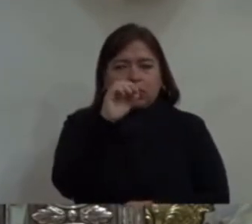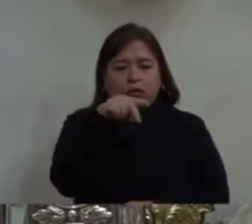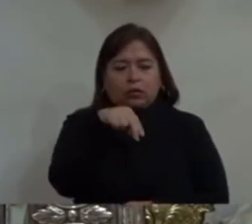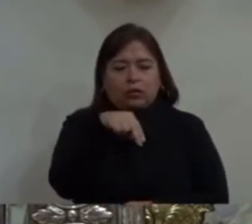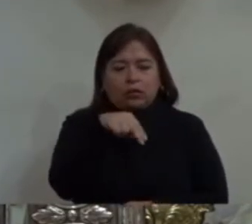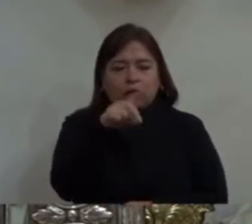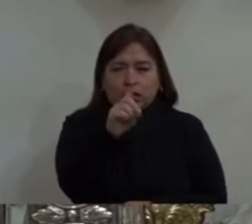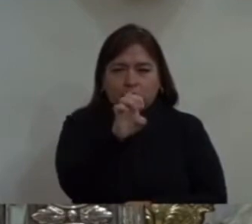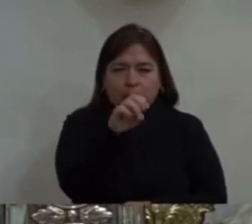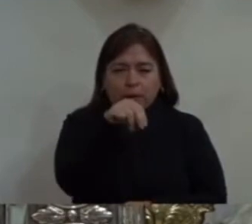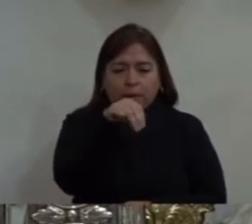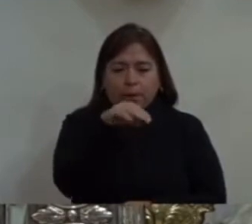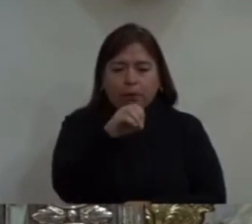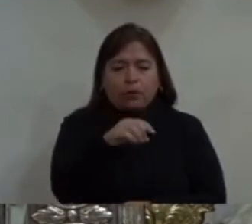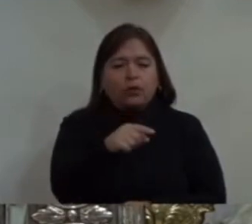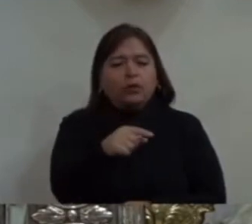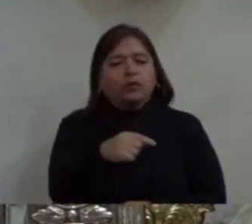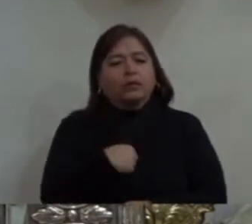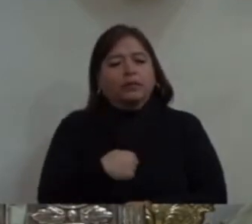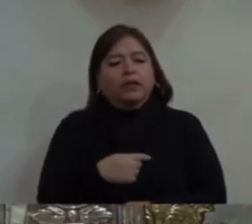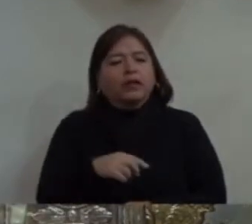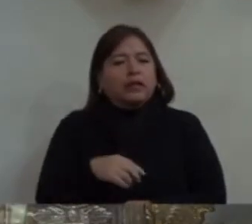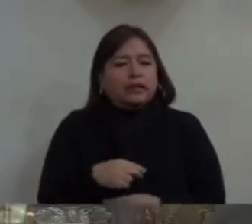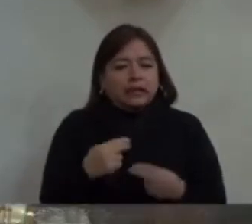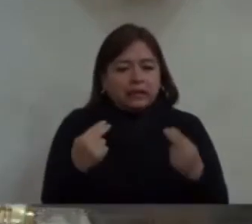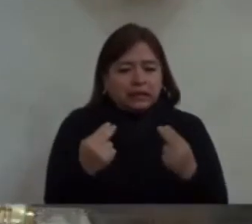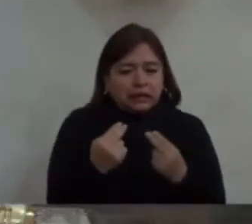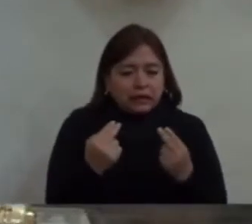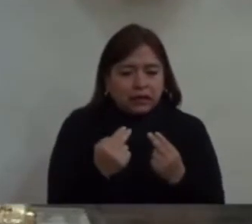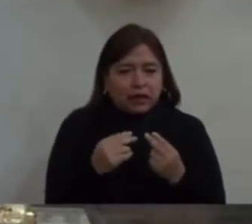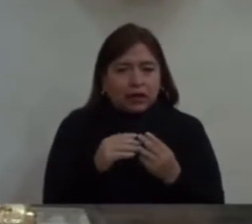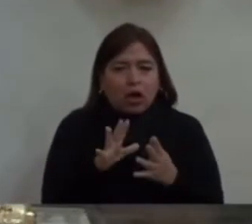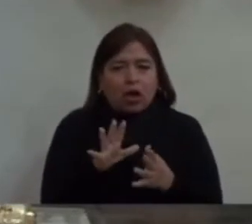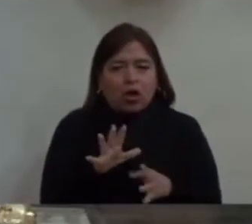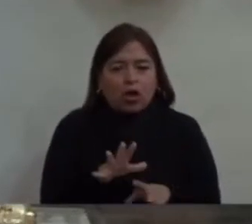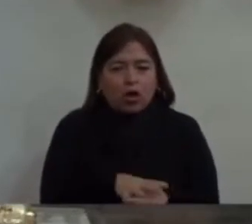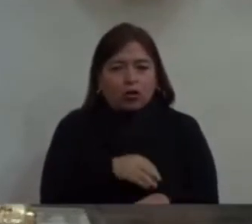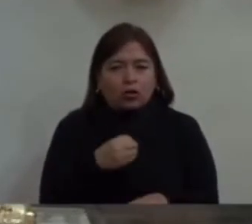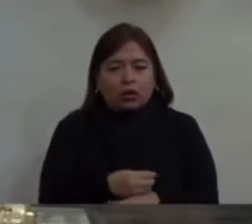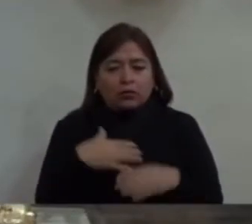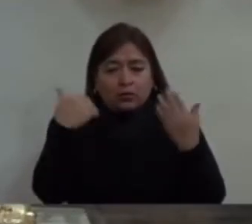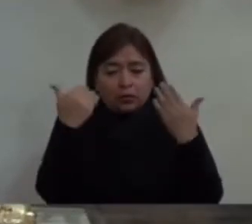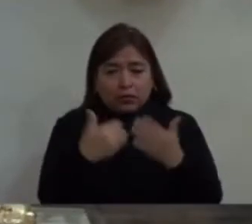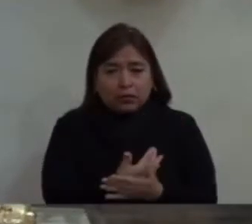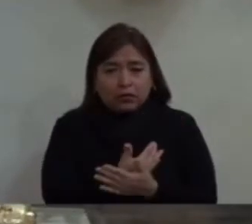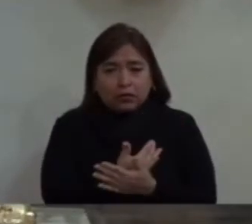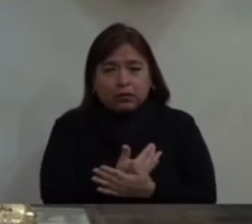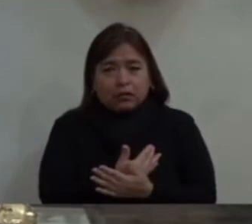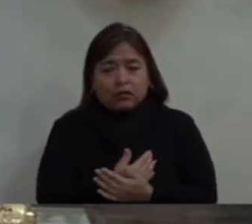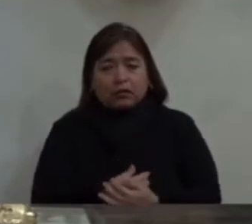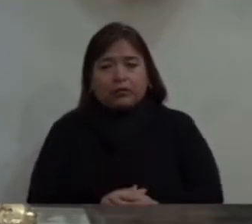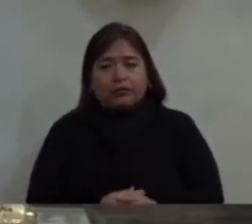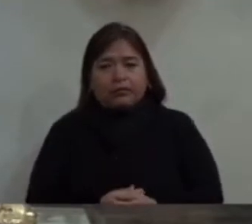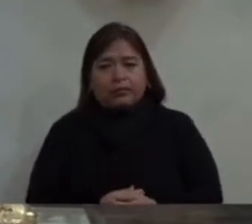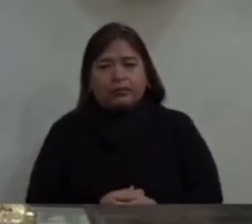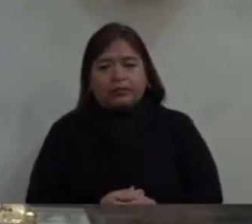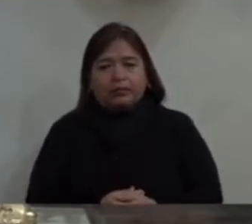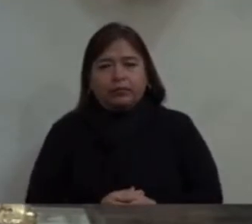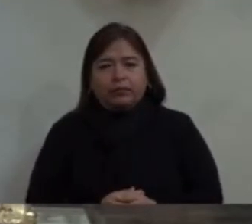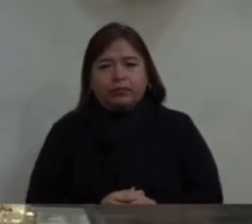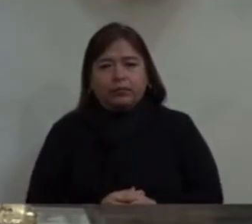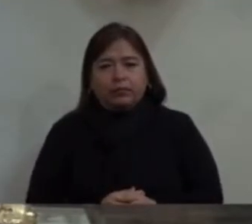Es necesario volver a nacer. Es necesario nacer de lo alto.